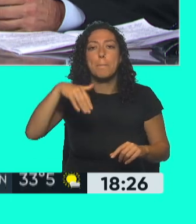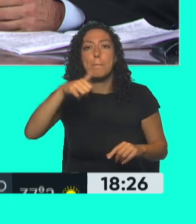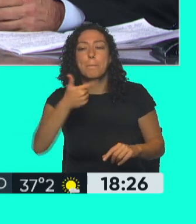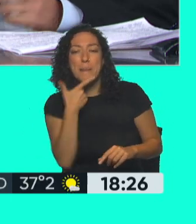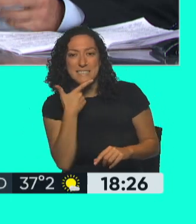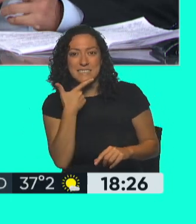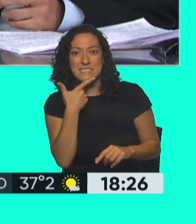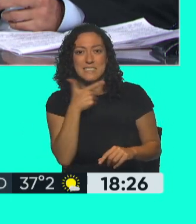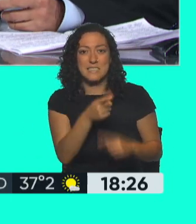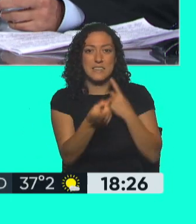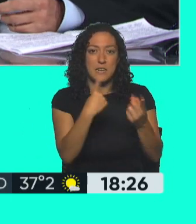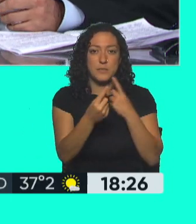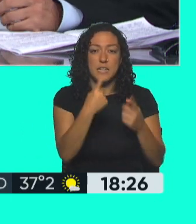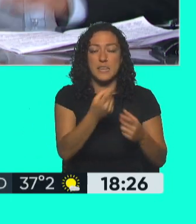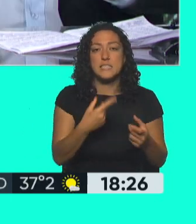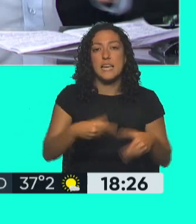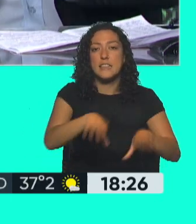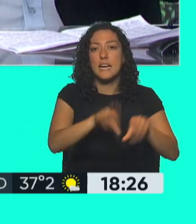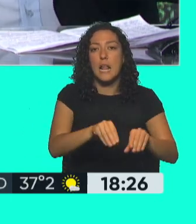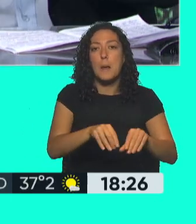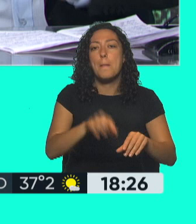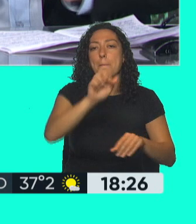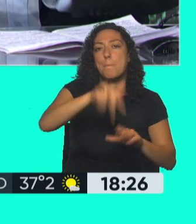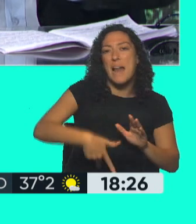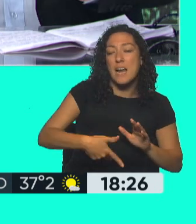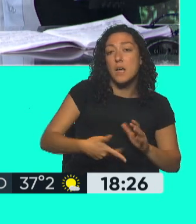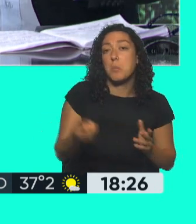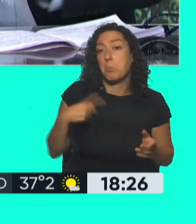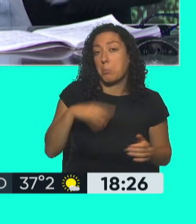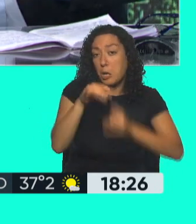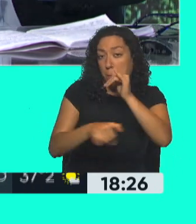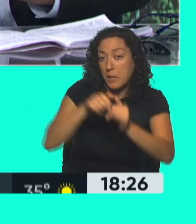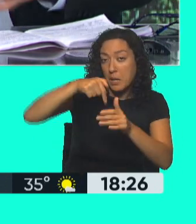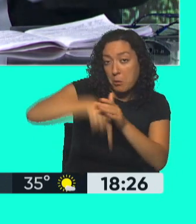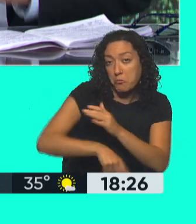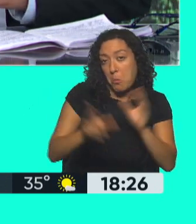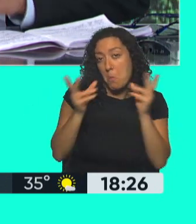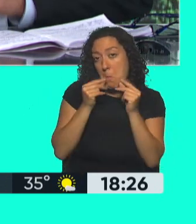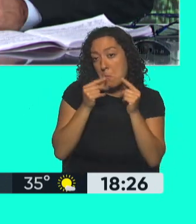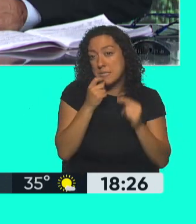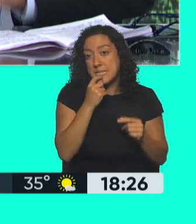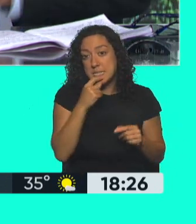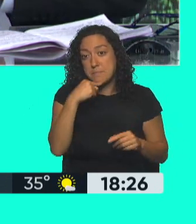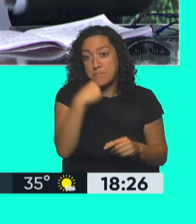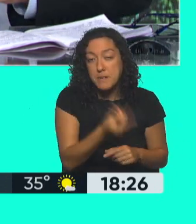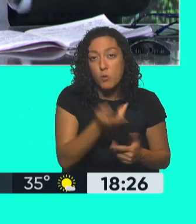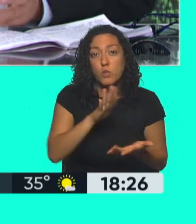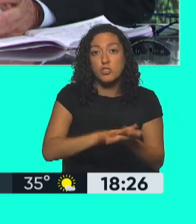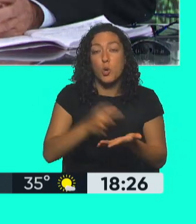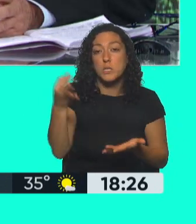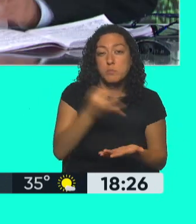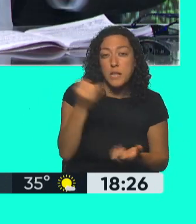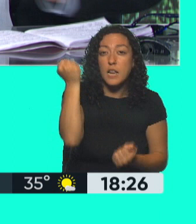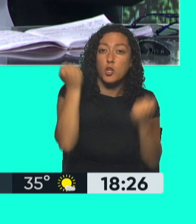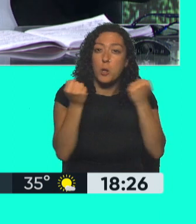reiteradamente de que hace falta un plan integral. Hace falta un plan integral, pero nos dijo mucho más de eso, y cada vez que le preguntábamos algún aspecto en particular de la